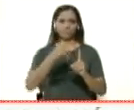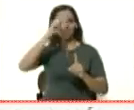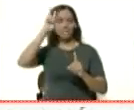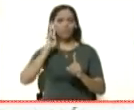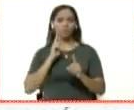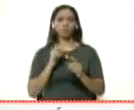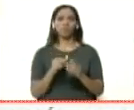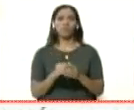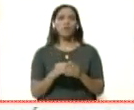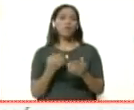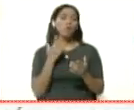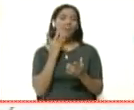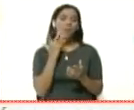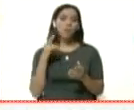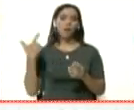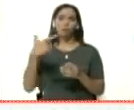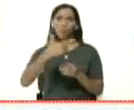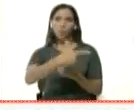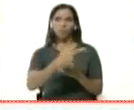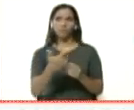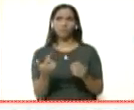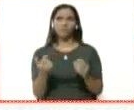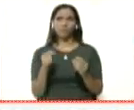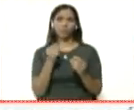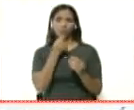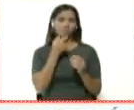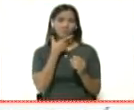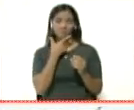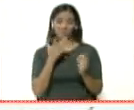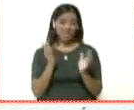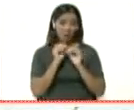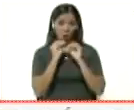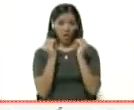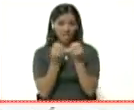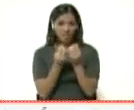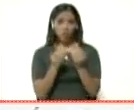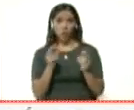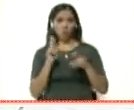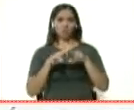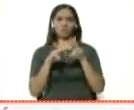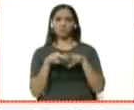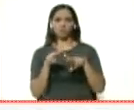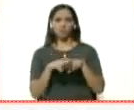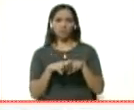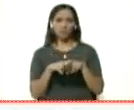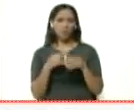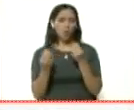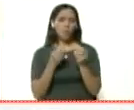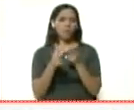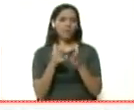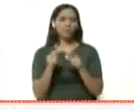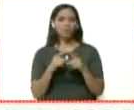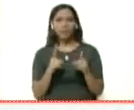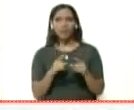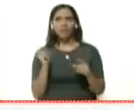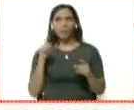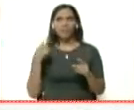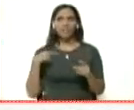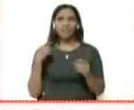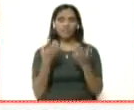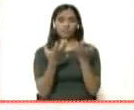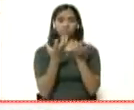por ejemplo, de los autobuses, que quizás no son tan bonitos y tan organizados con estructuras como el metro, pero también tiene